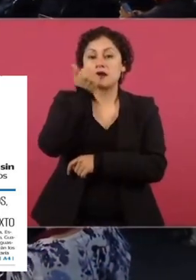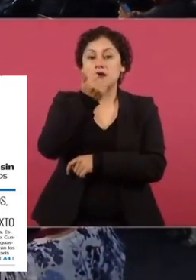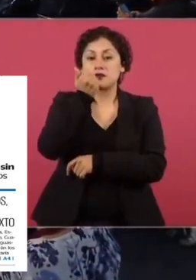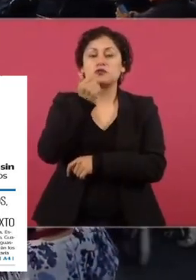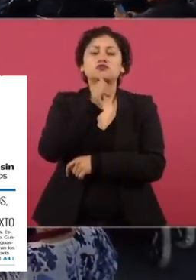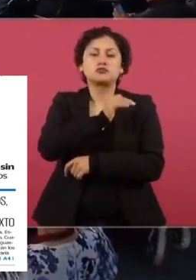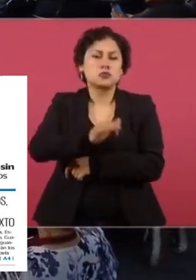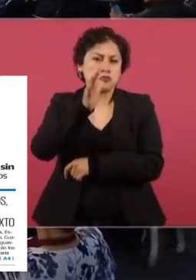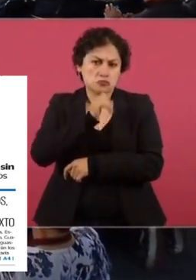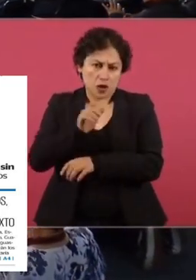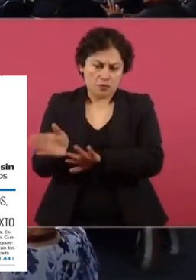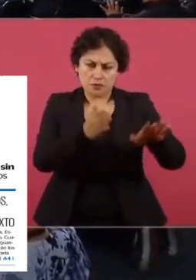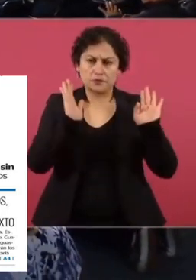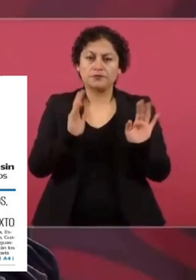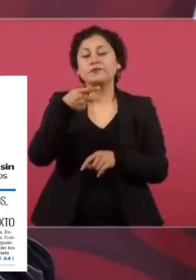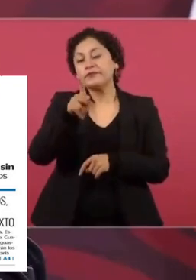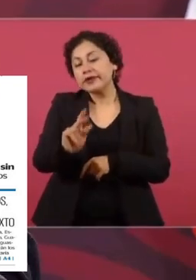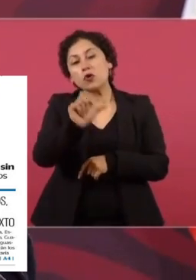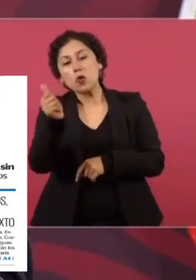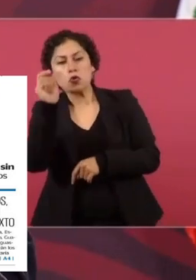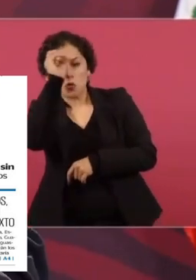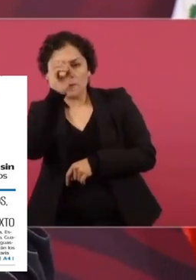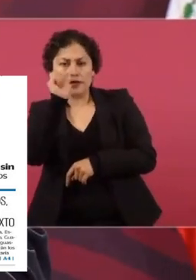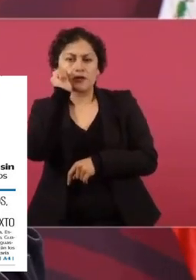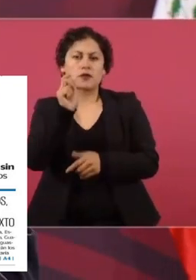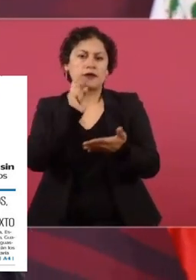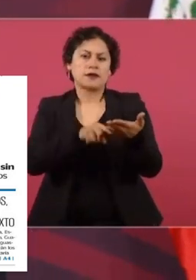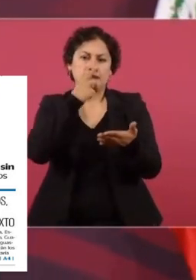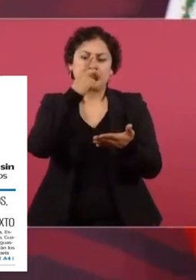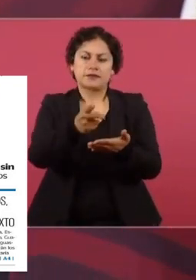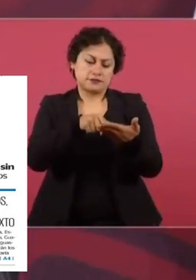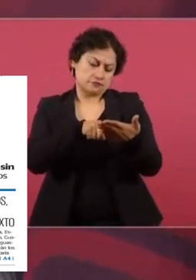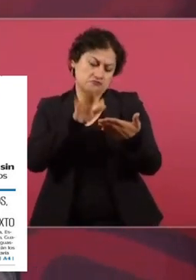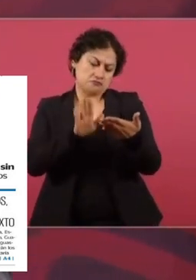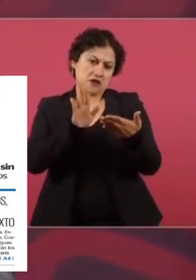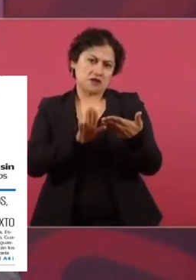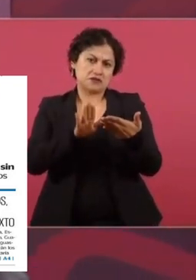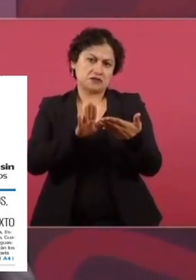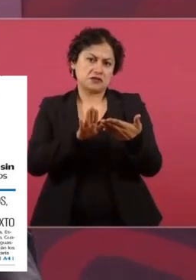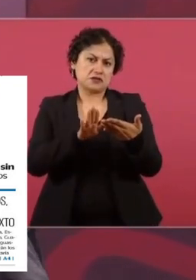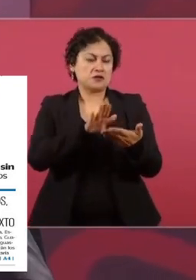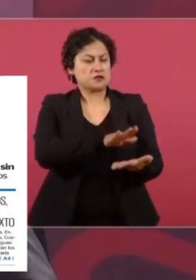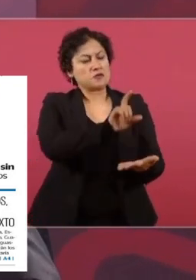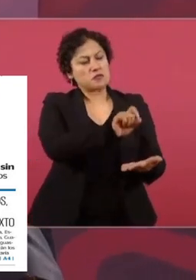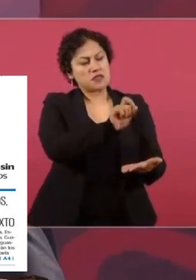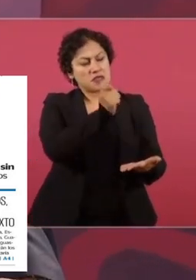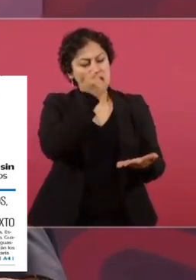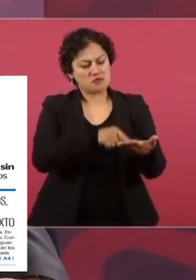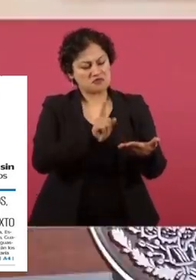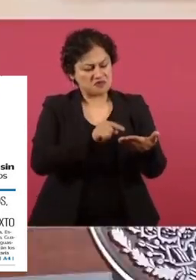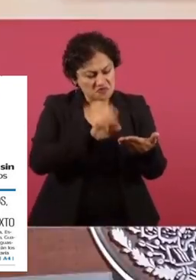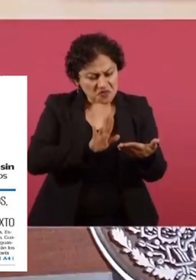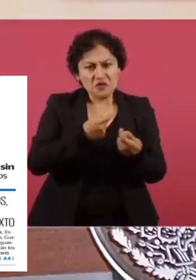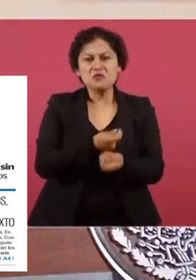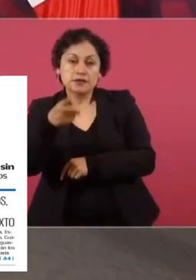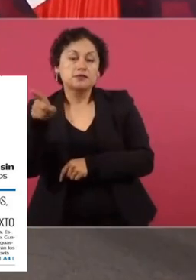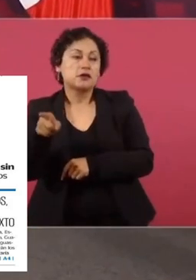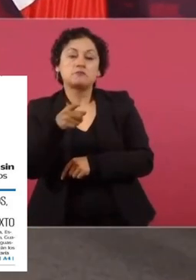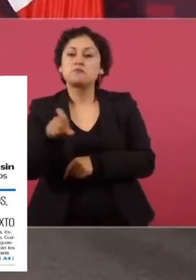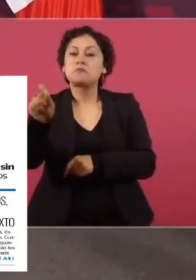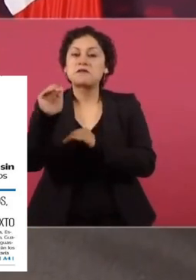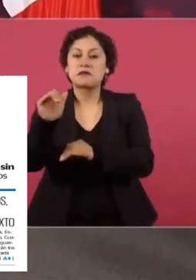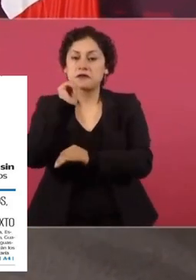Y hay la interpretación de que no sólo a los 20, sino a todos los estudiantes del Estado de México.